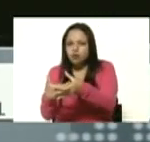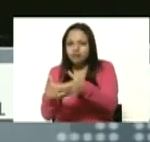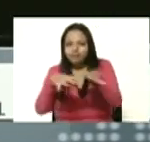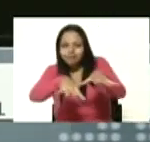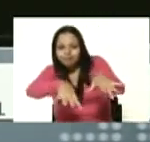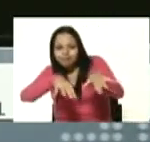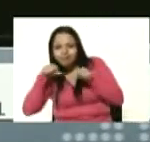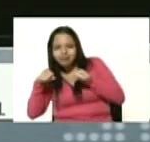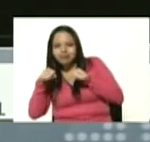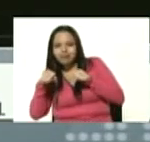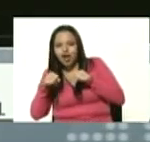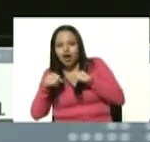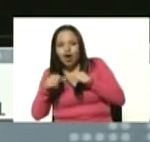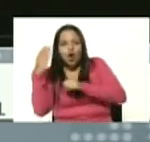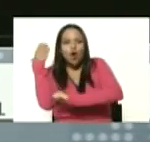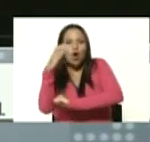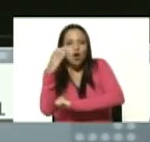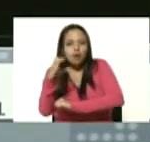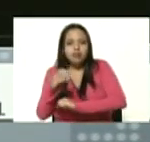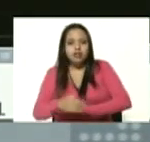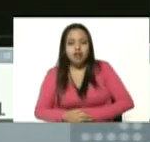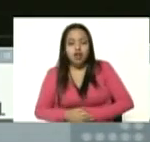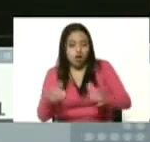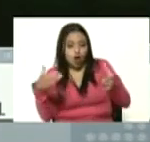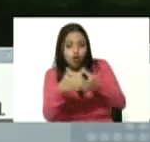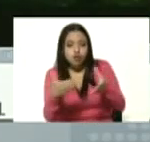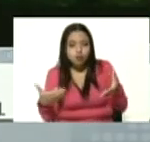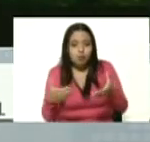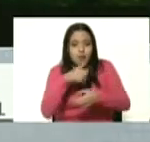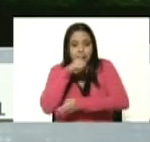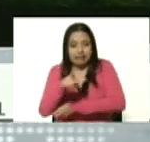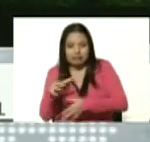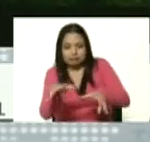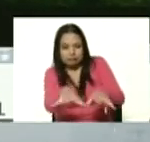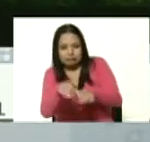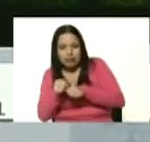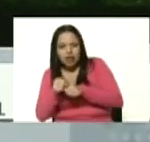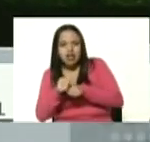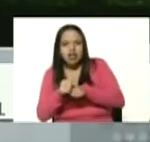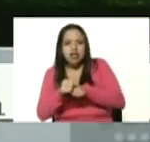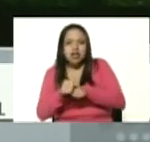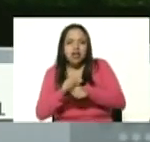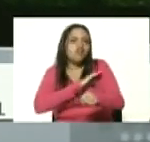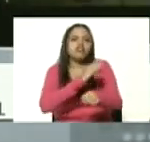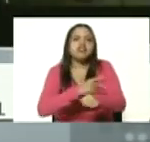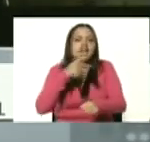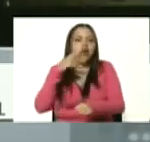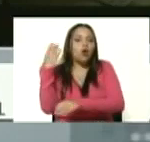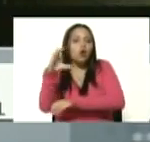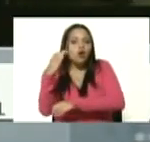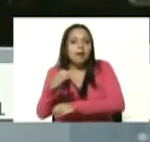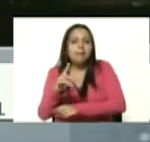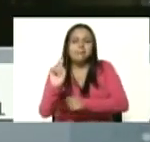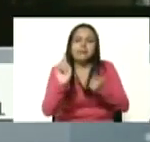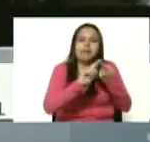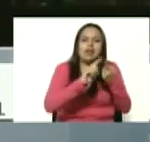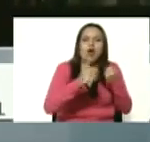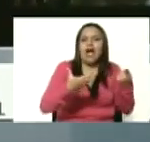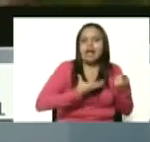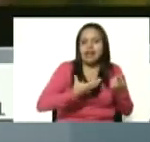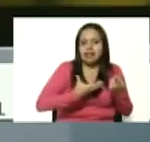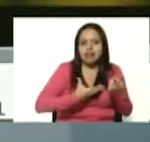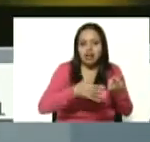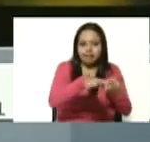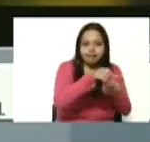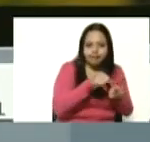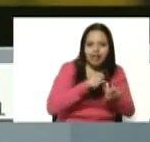Colombia las mafias se tomaron el poder político de Colombia primero se tomaron las alcaldías parte